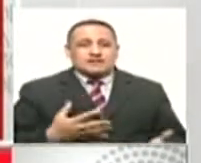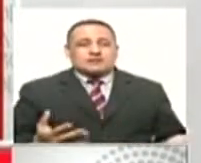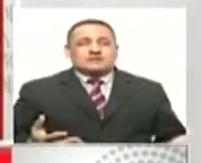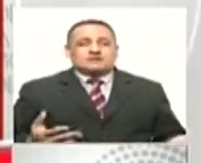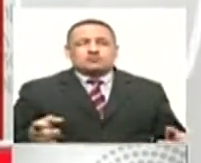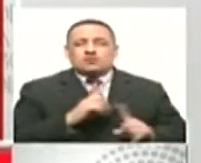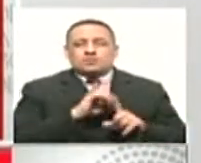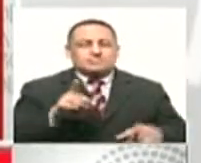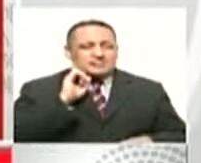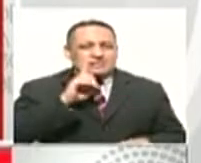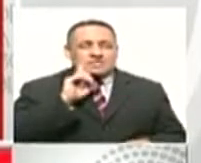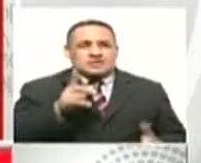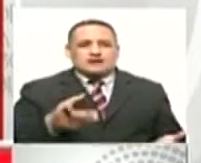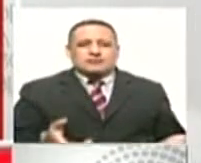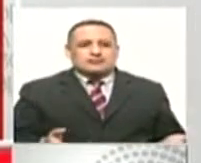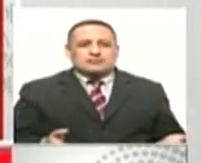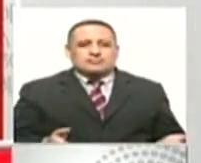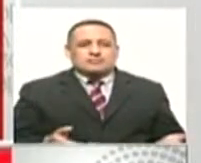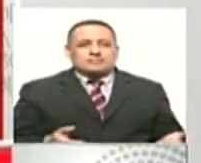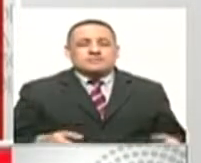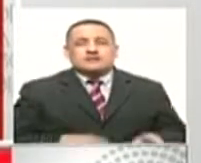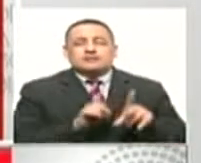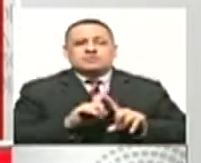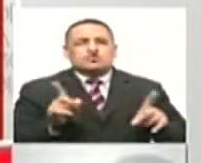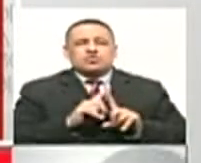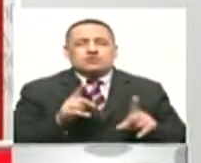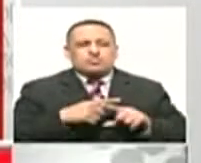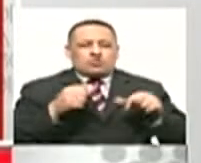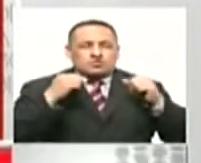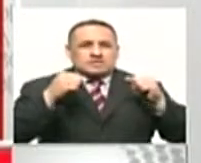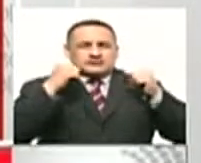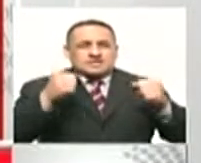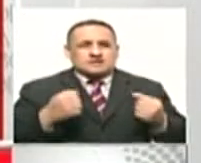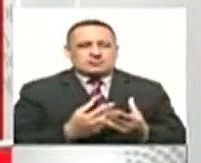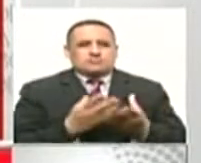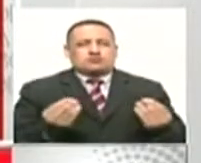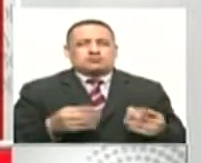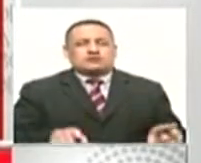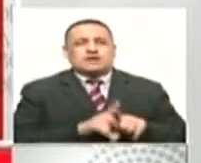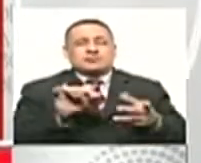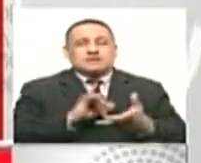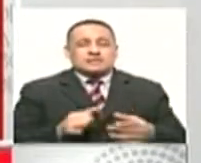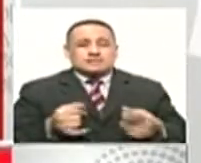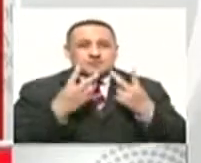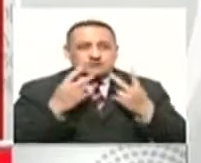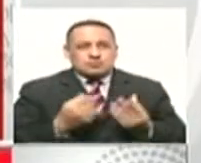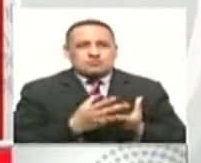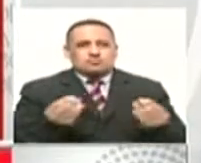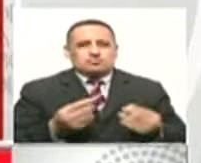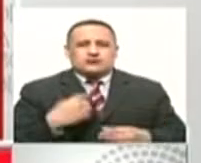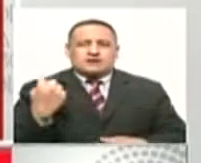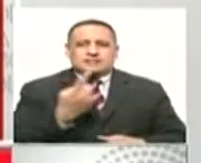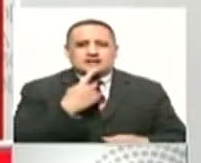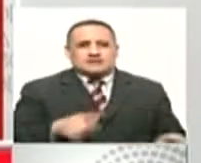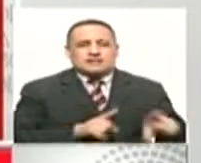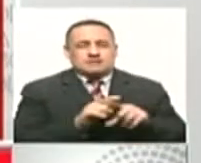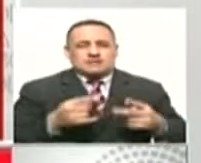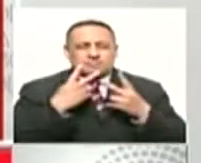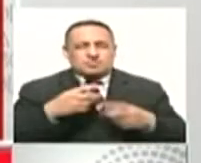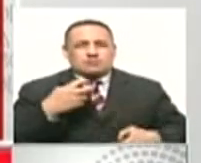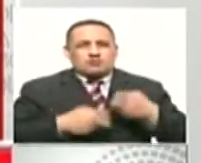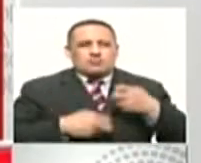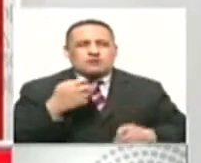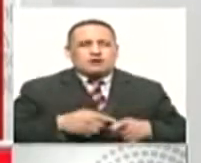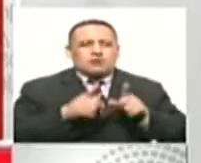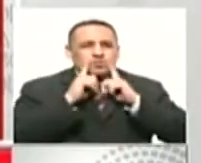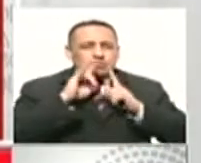más bien incentivamos más inversión y la generación de empleo en el país. De acuerdo. Algunos otros temas, perdóname, solamente